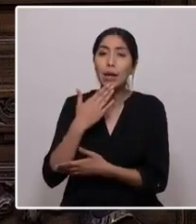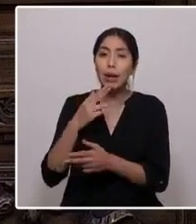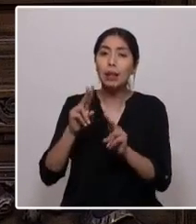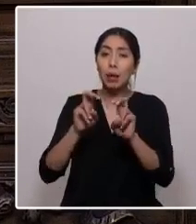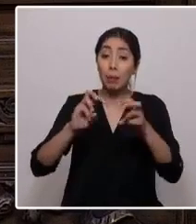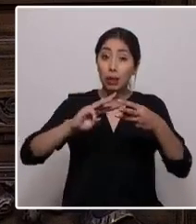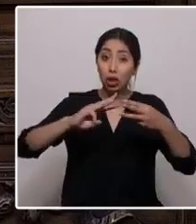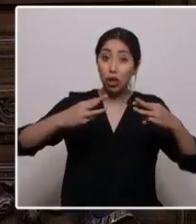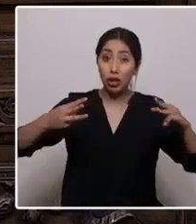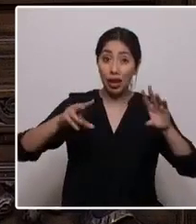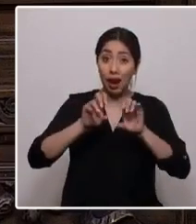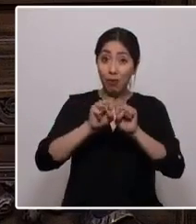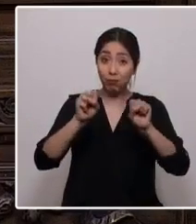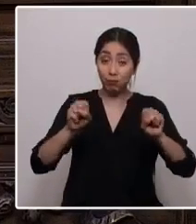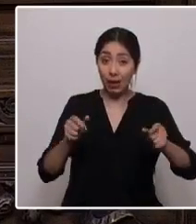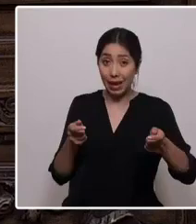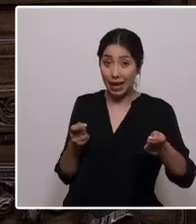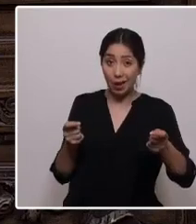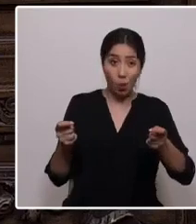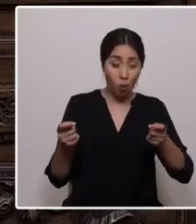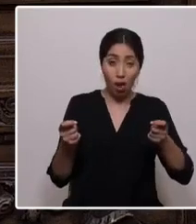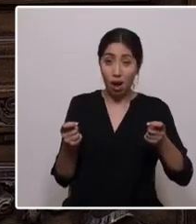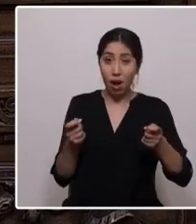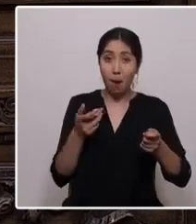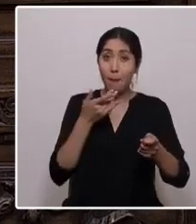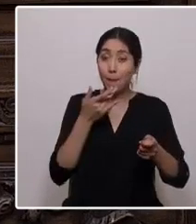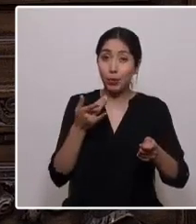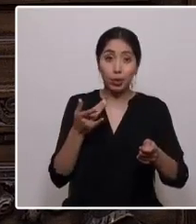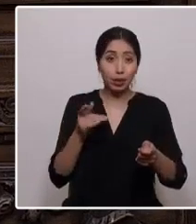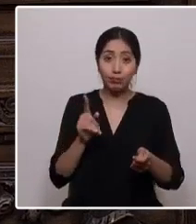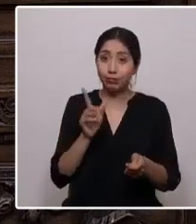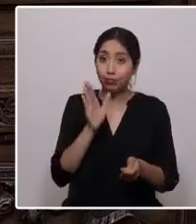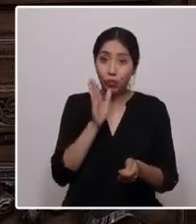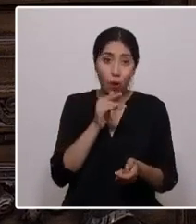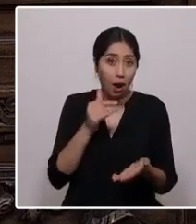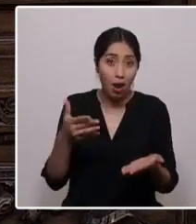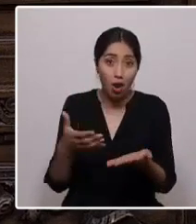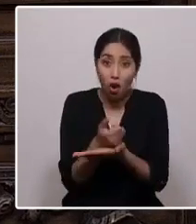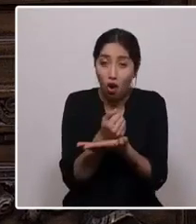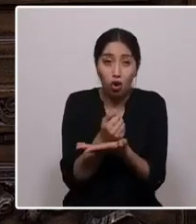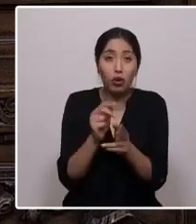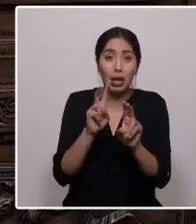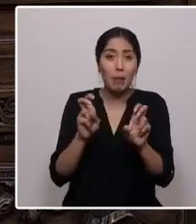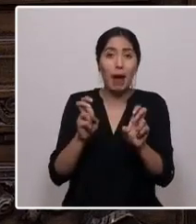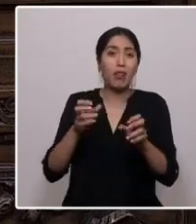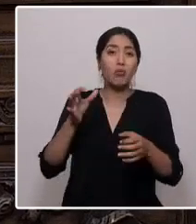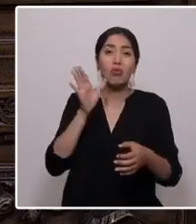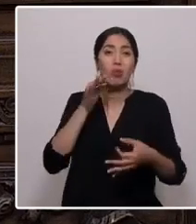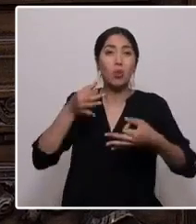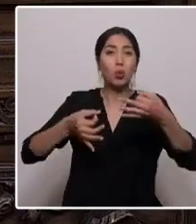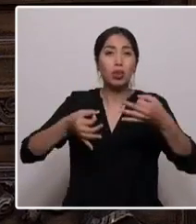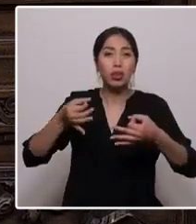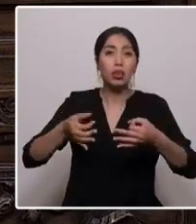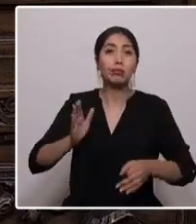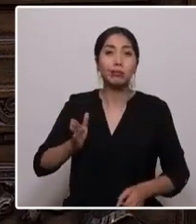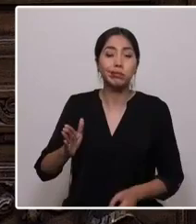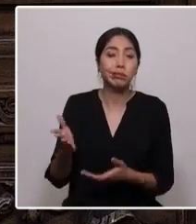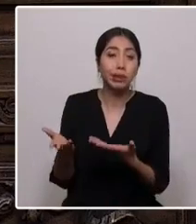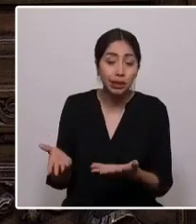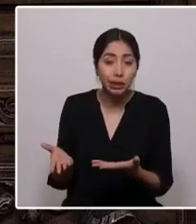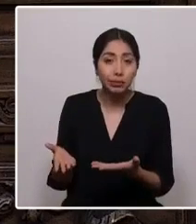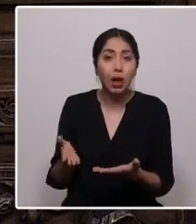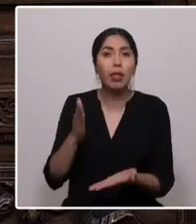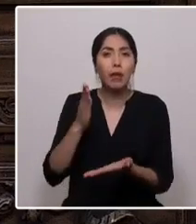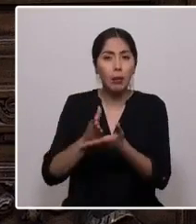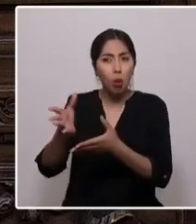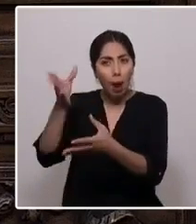no regulan porque no han logrado impedir injusticias e indiscriminaciones abyectas. Debemos aprender de los pueblos